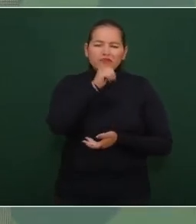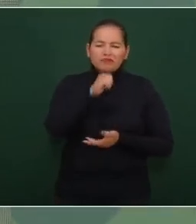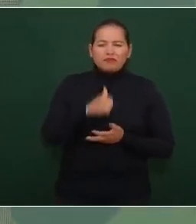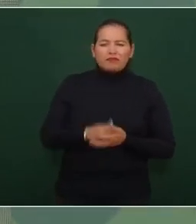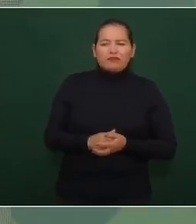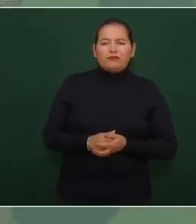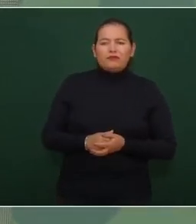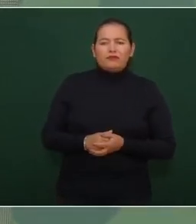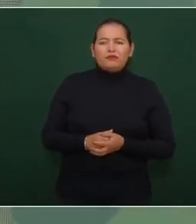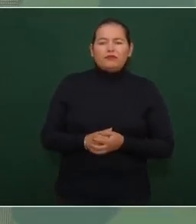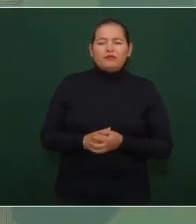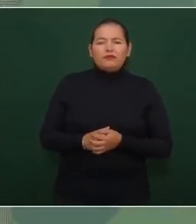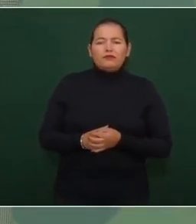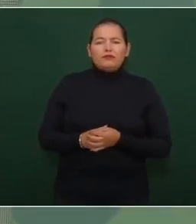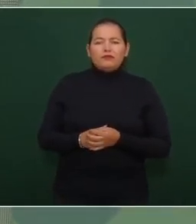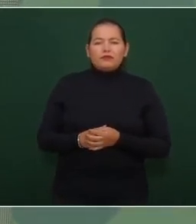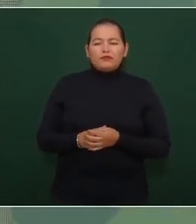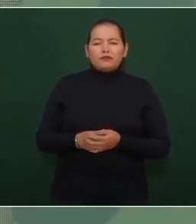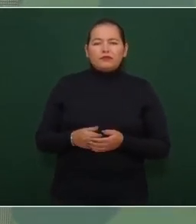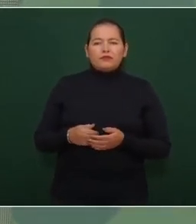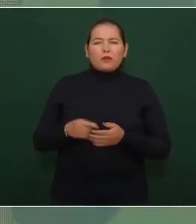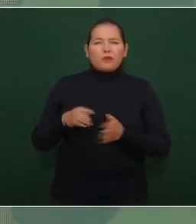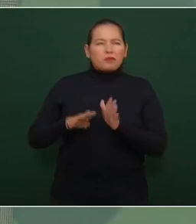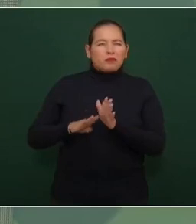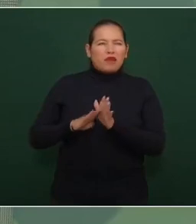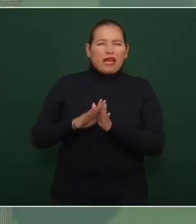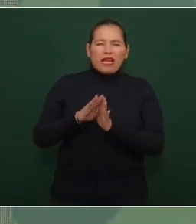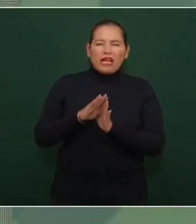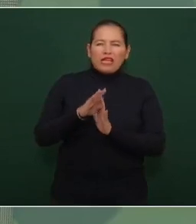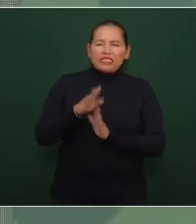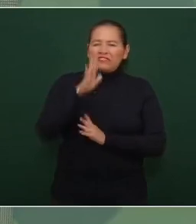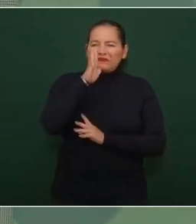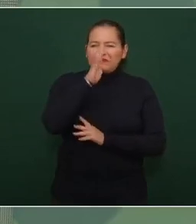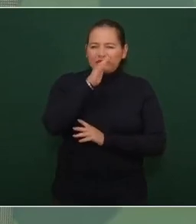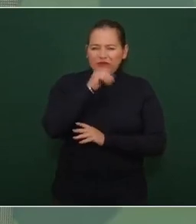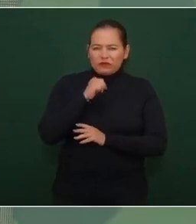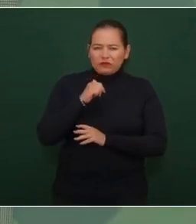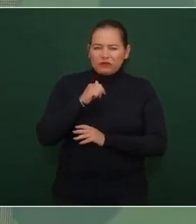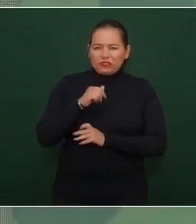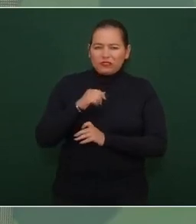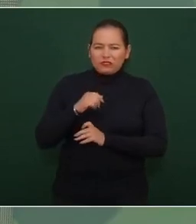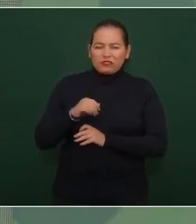de avanzar no son pocos